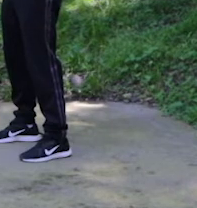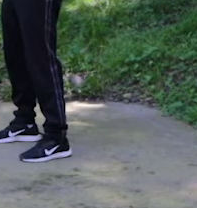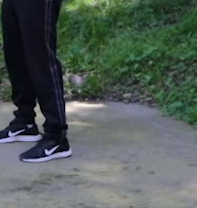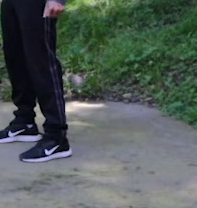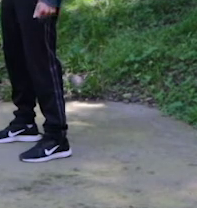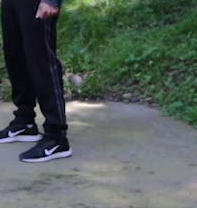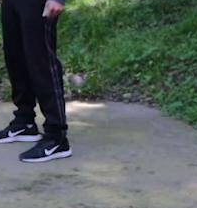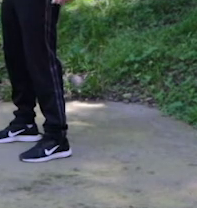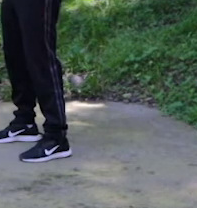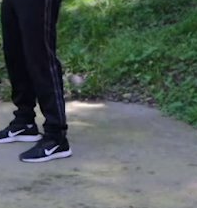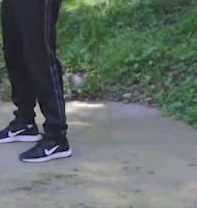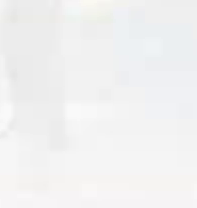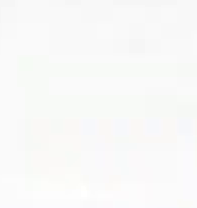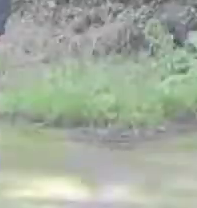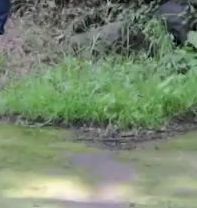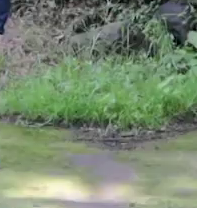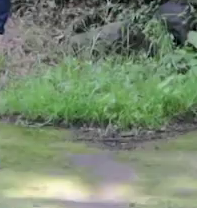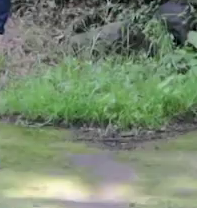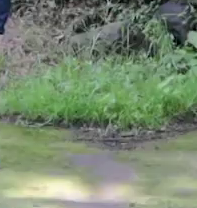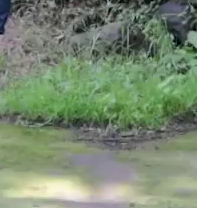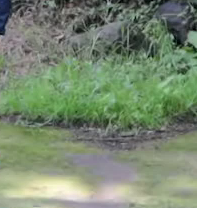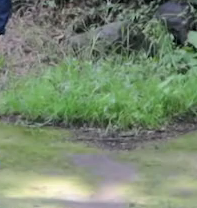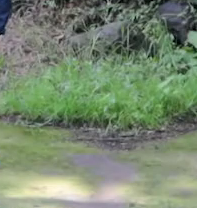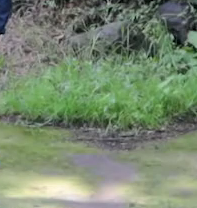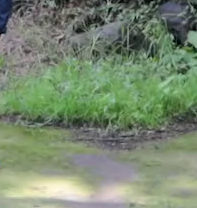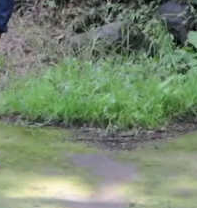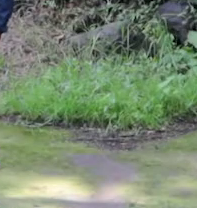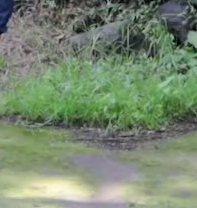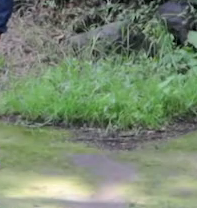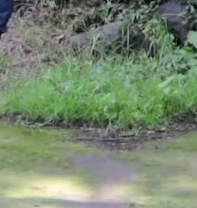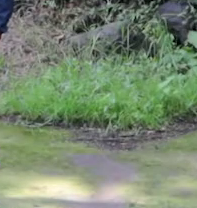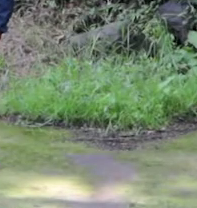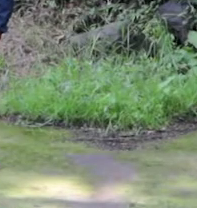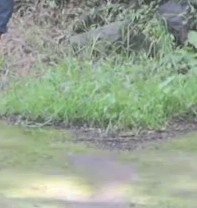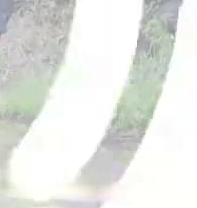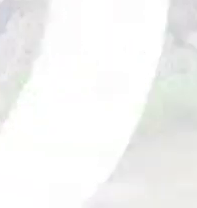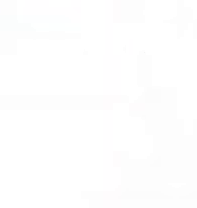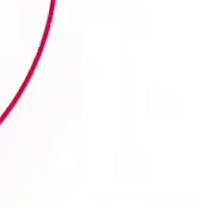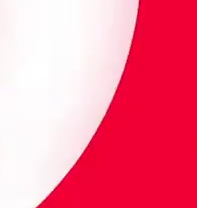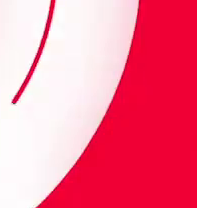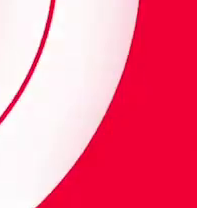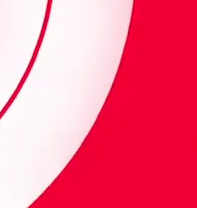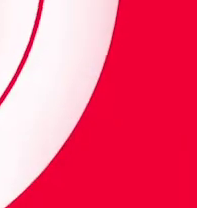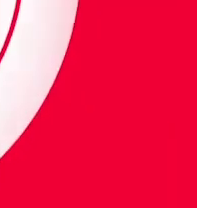bajamos, elevamos, bajamos. Y después de cada pausa, activa tu mente.